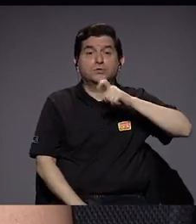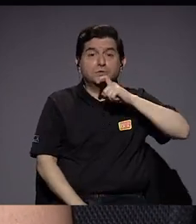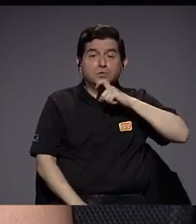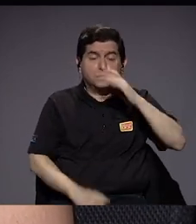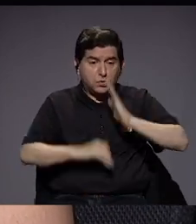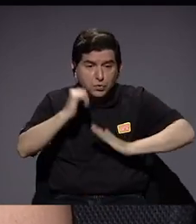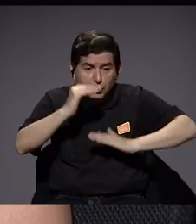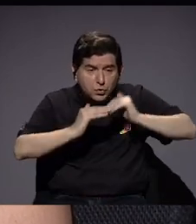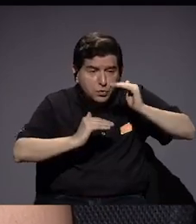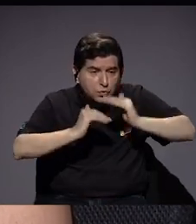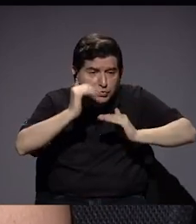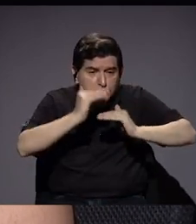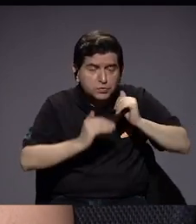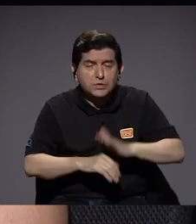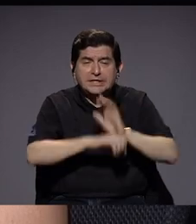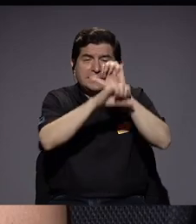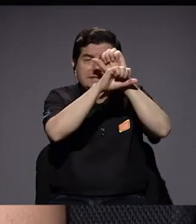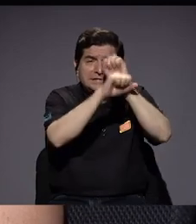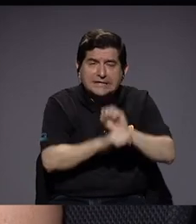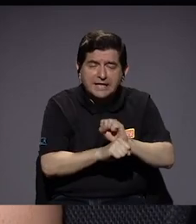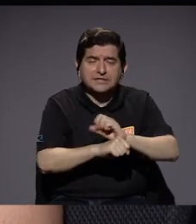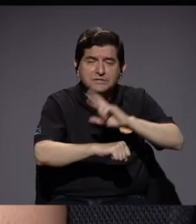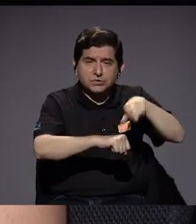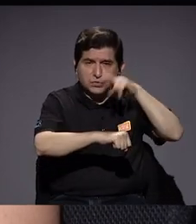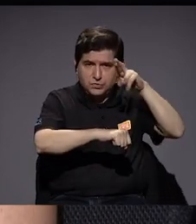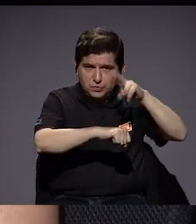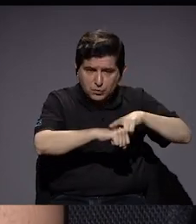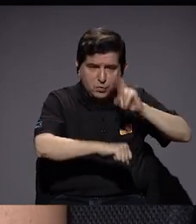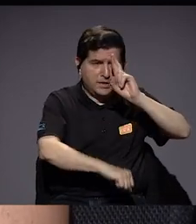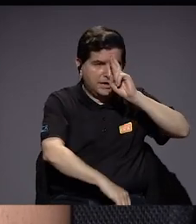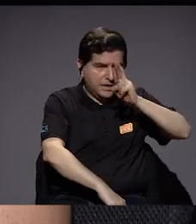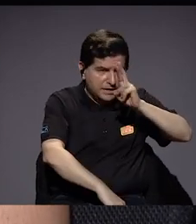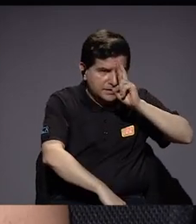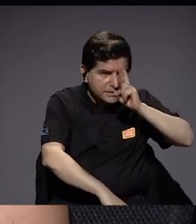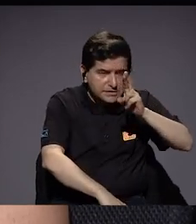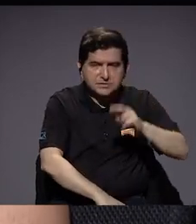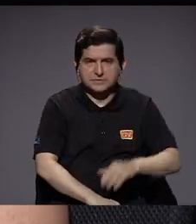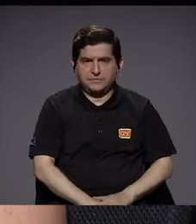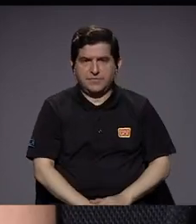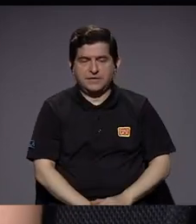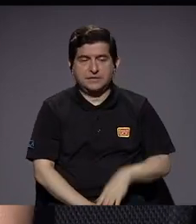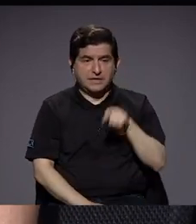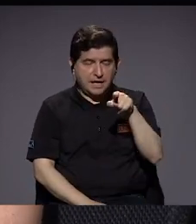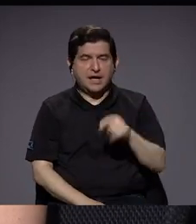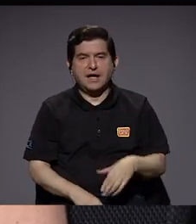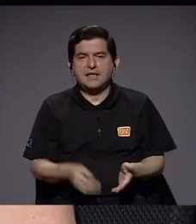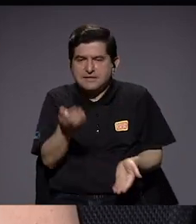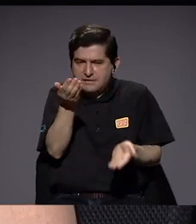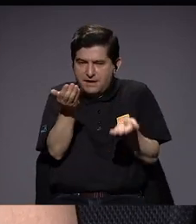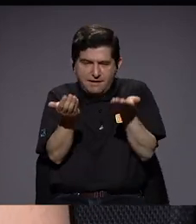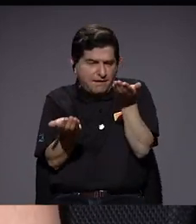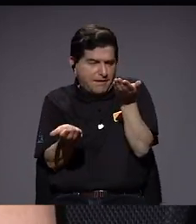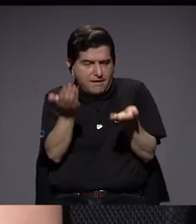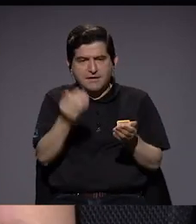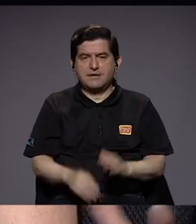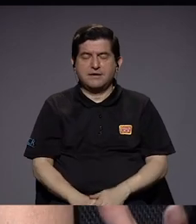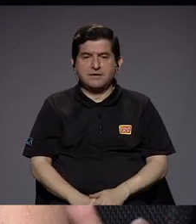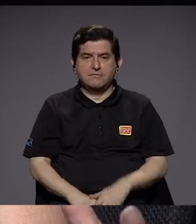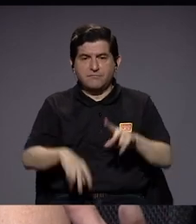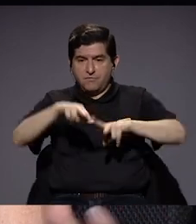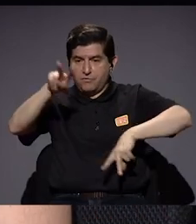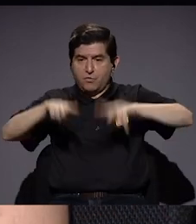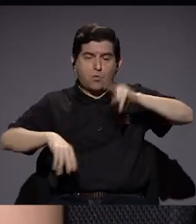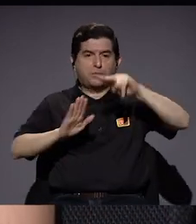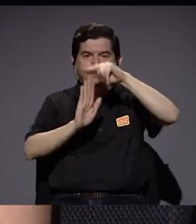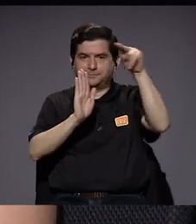construir una tradición republicana de respeto de pesos y contrapesos, de una amplia gama de